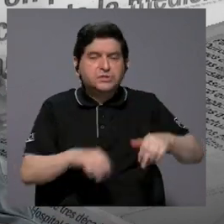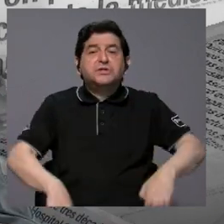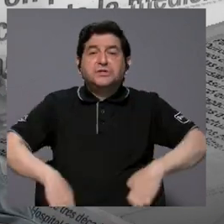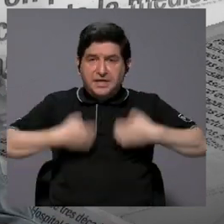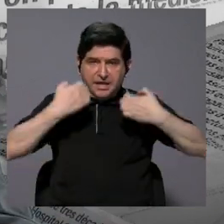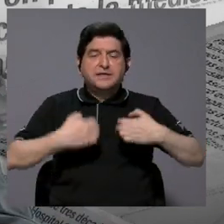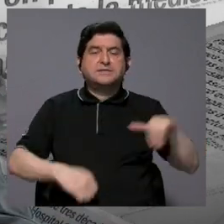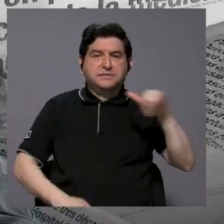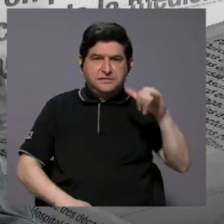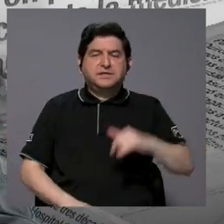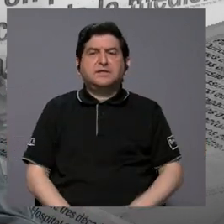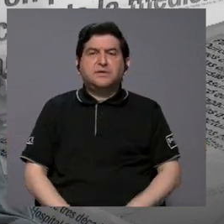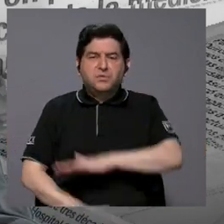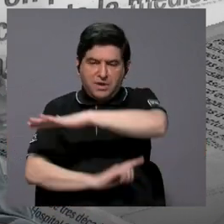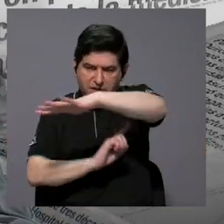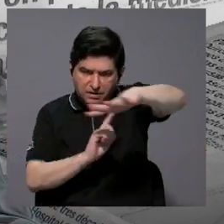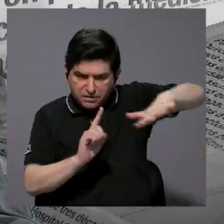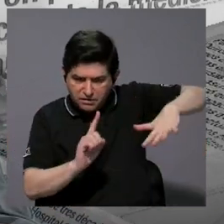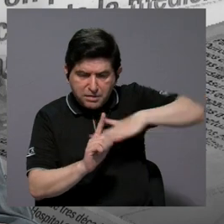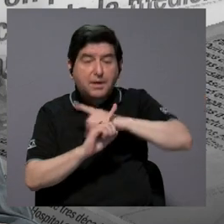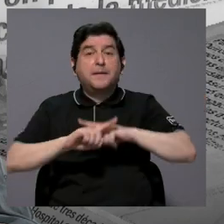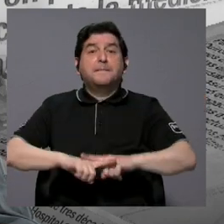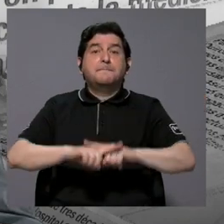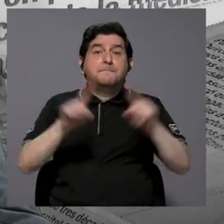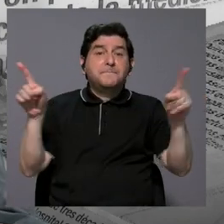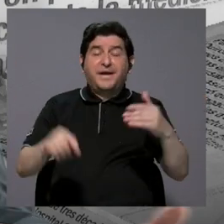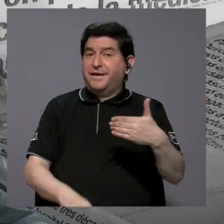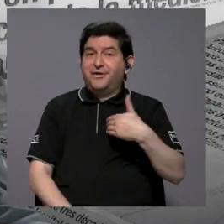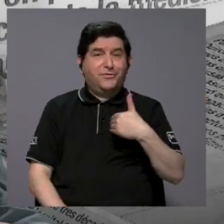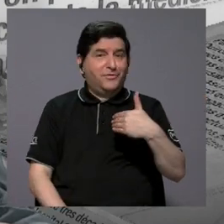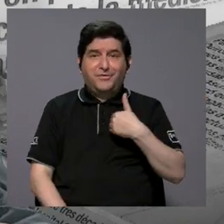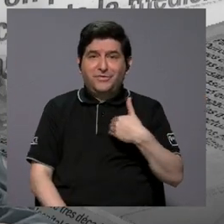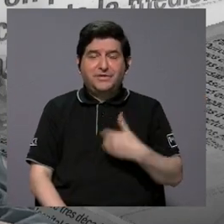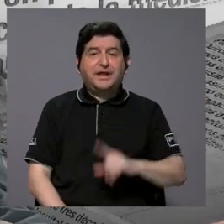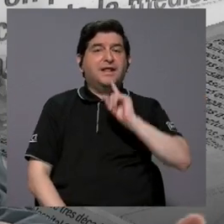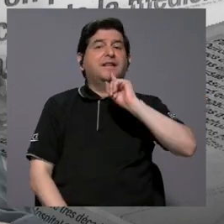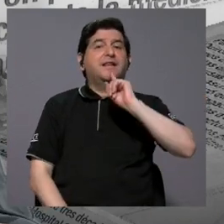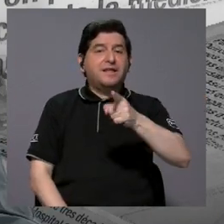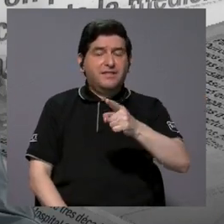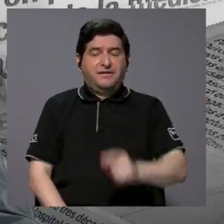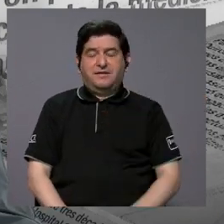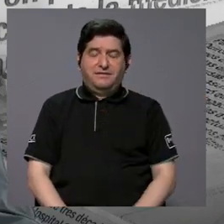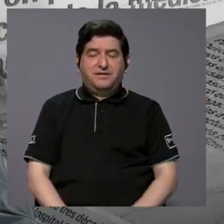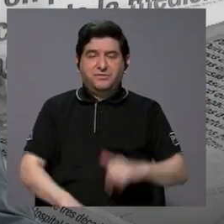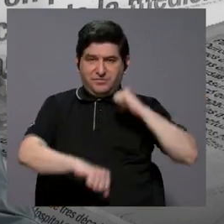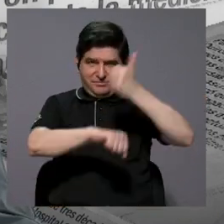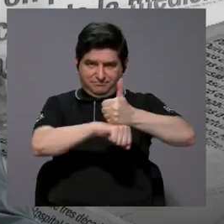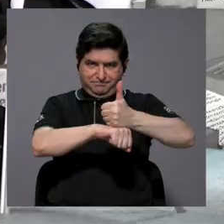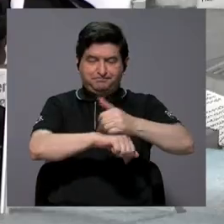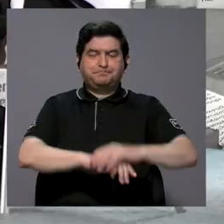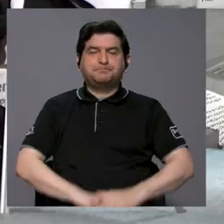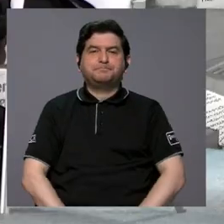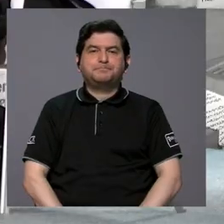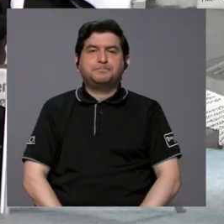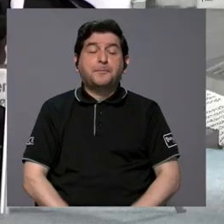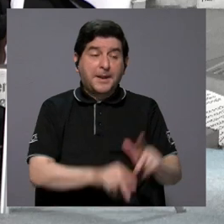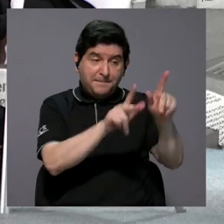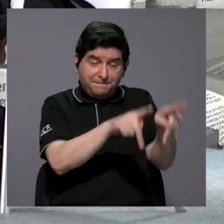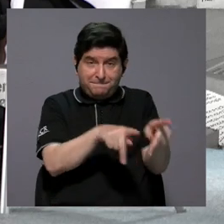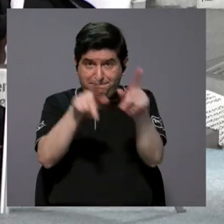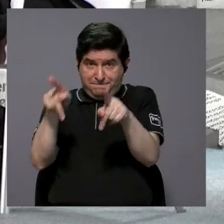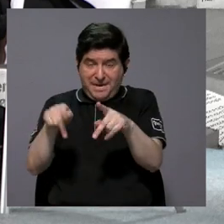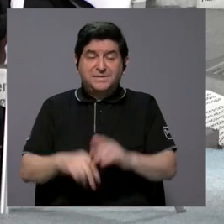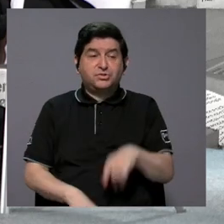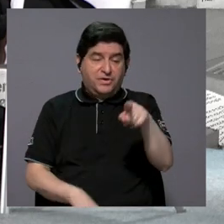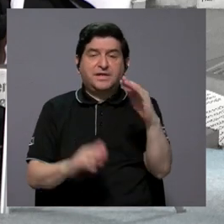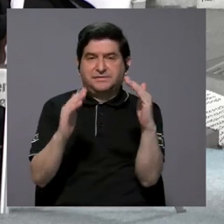en las cercanías, pero que no tienen estas declaratorias, ¿verdad? Cómo las personas